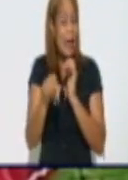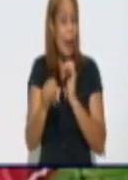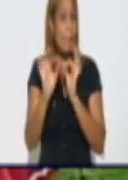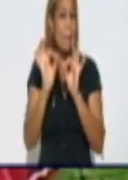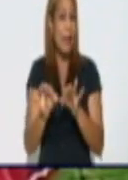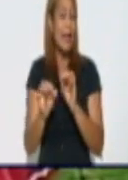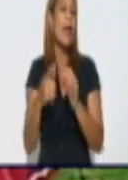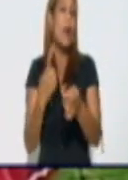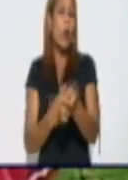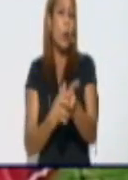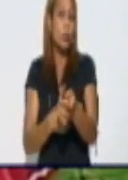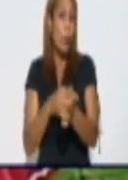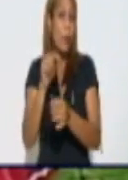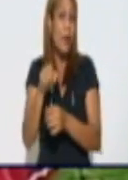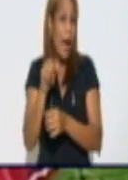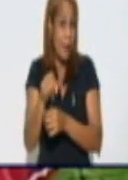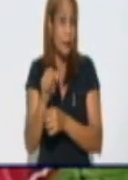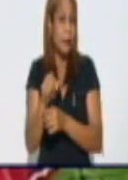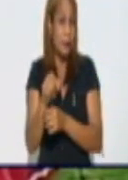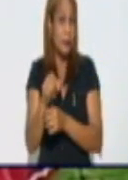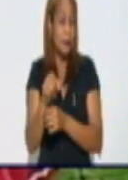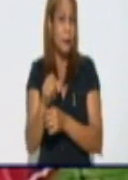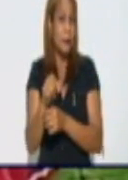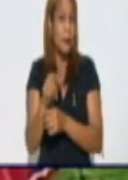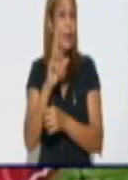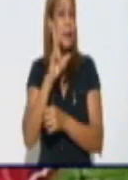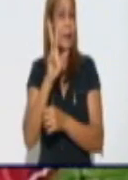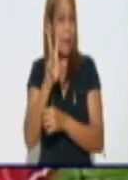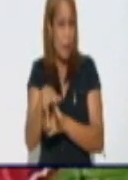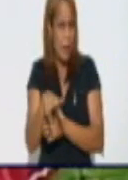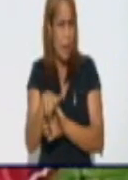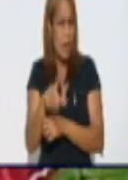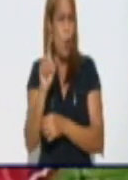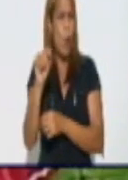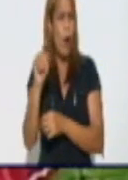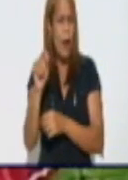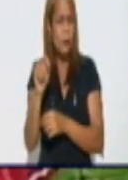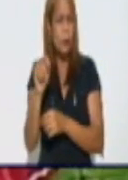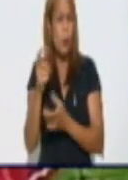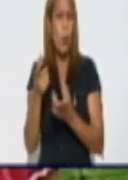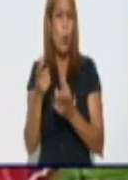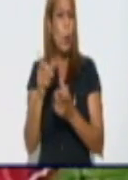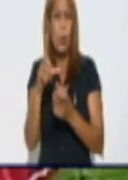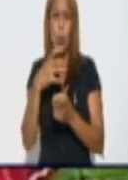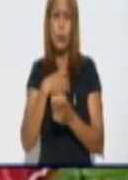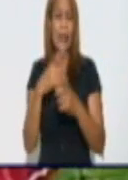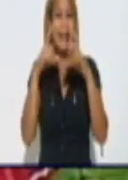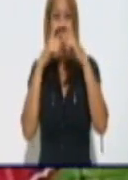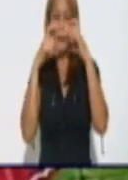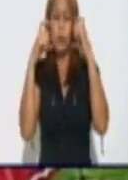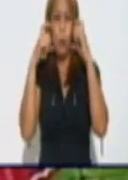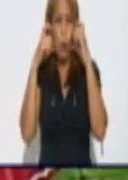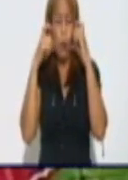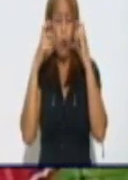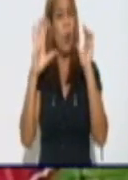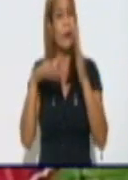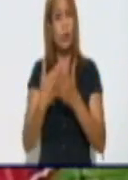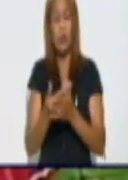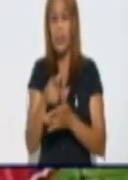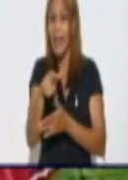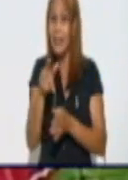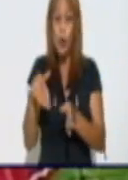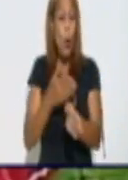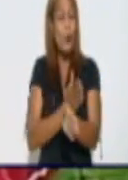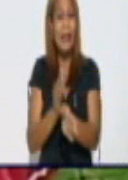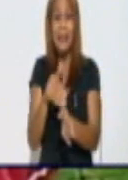Ahí están las imágenes, los muchachos jugando sin nasobuco, jugando fútbol. Se convierte ya en una indisciplina